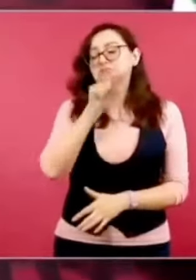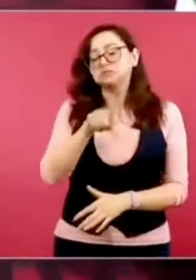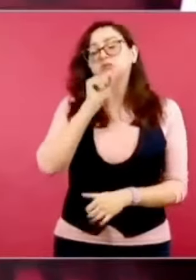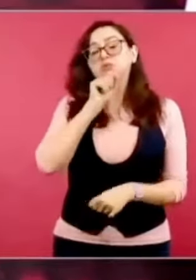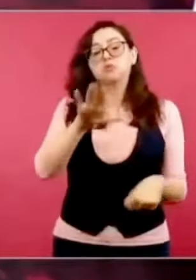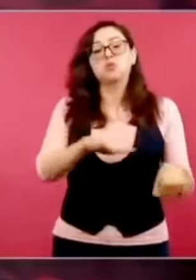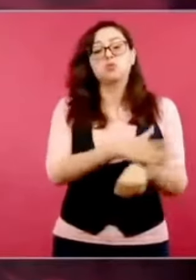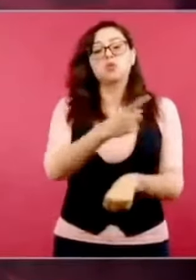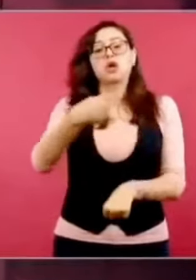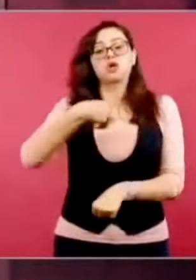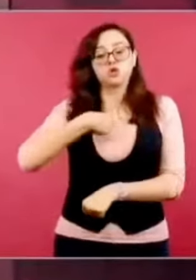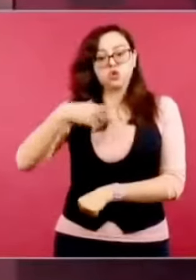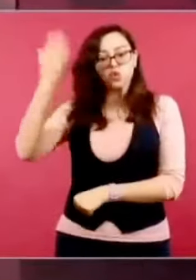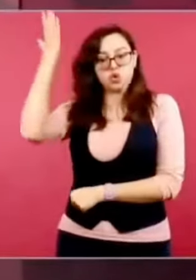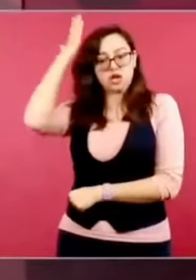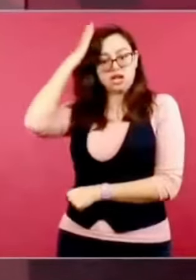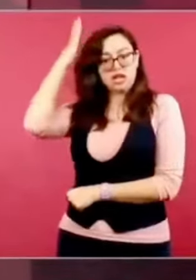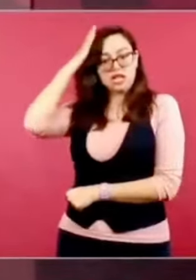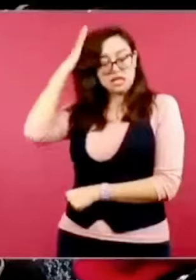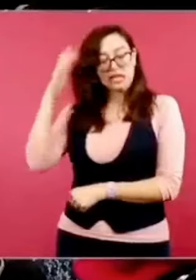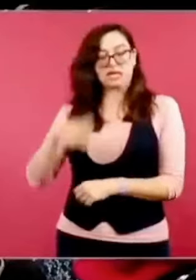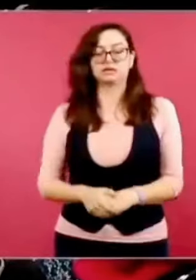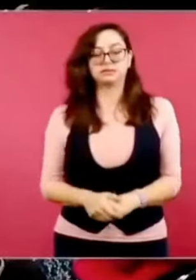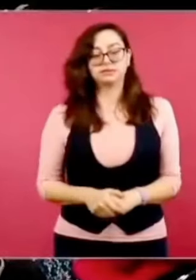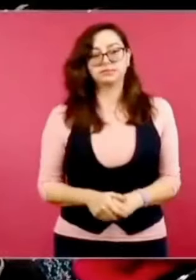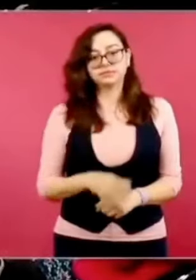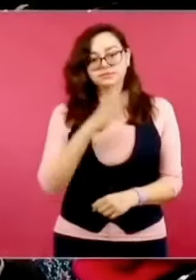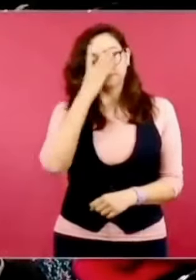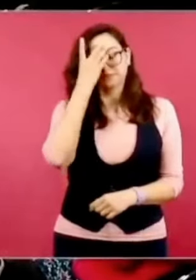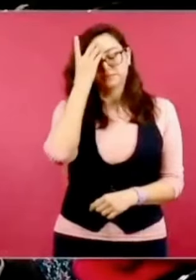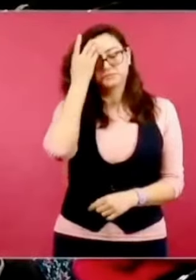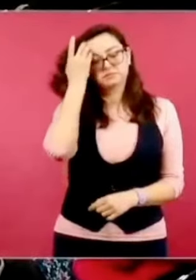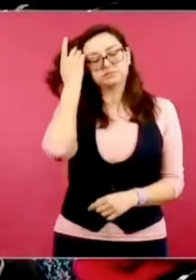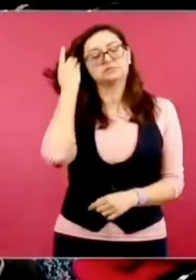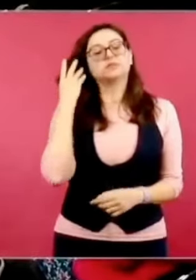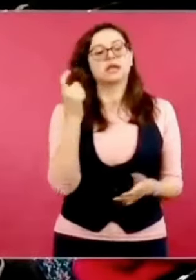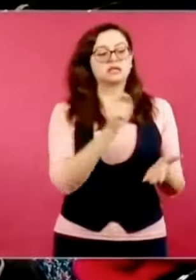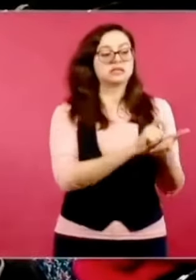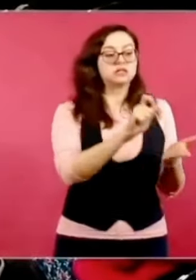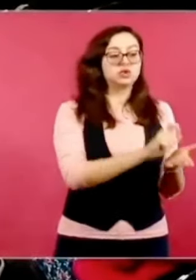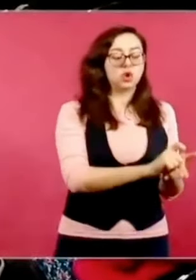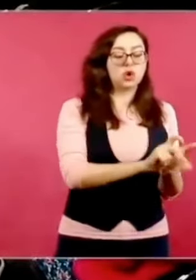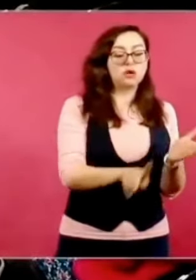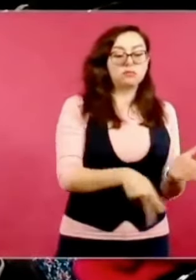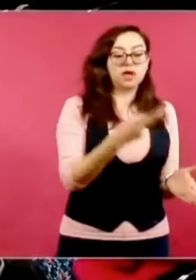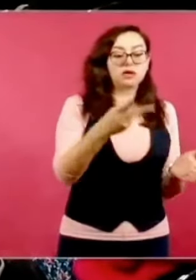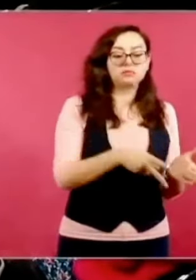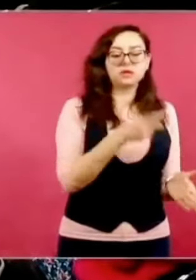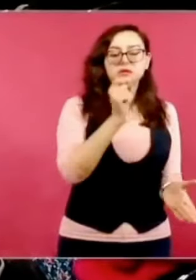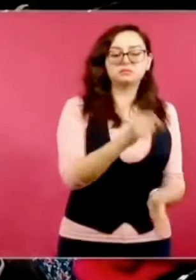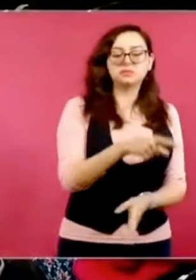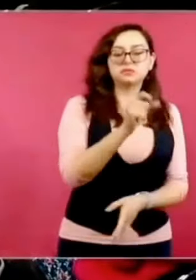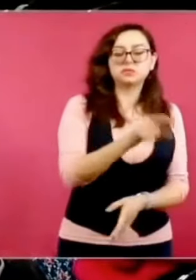sí tiene que repetir, porque su labor, su tarea